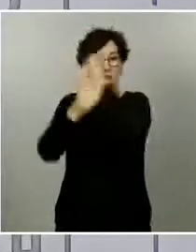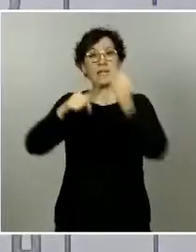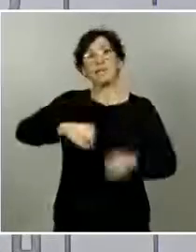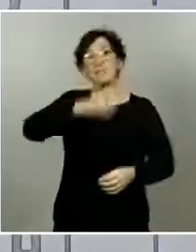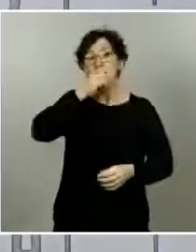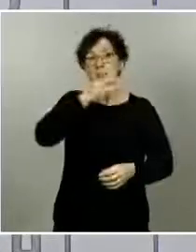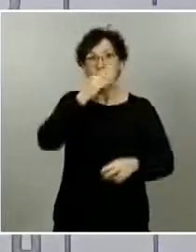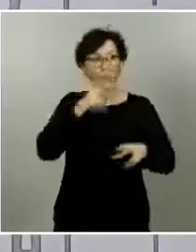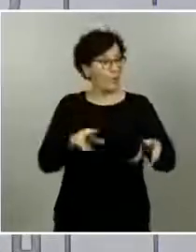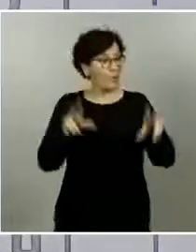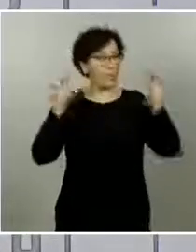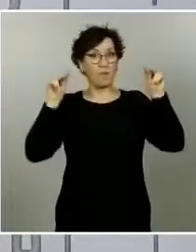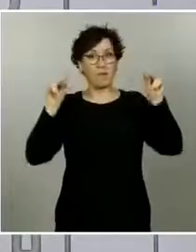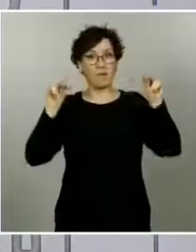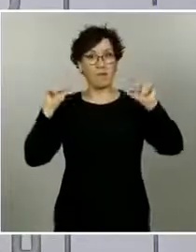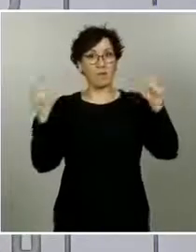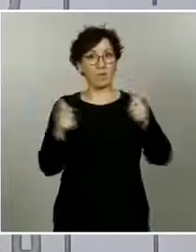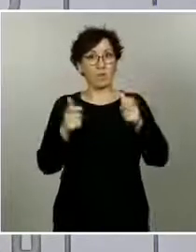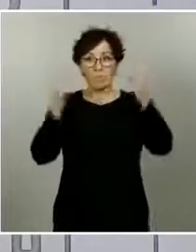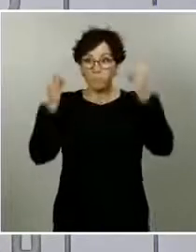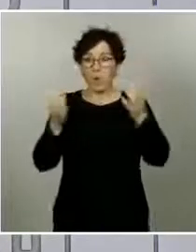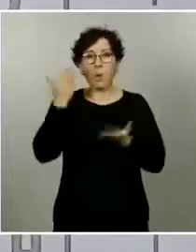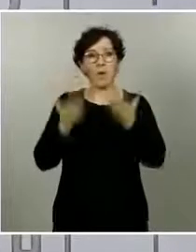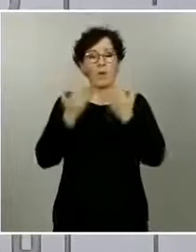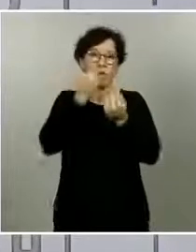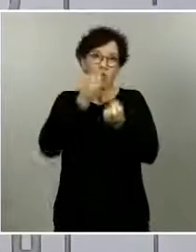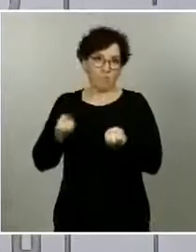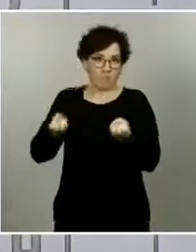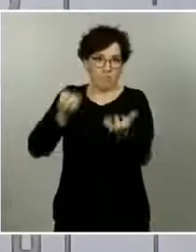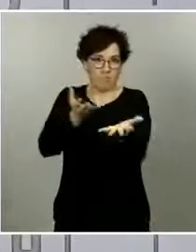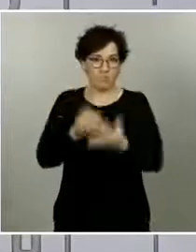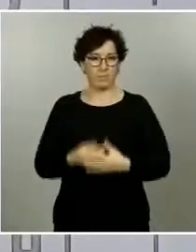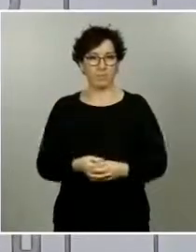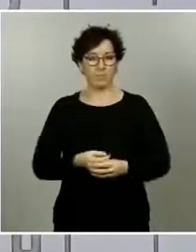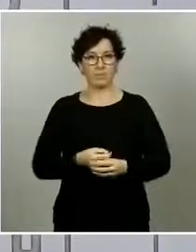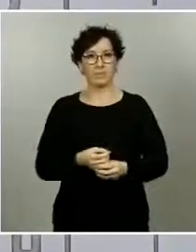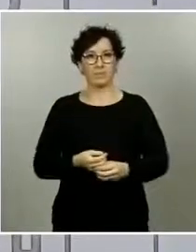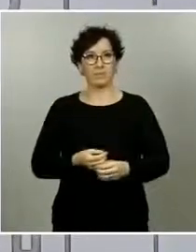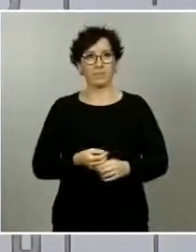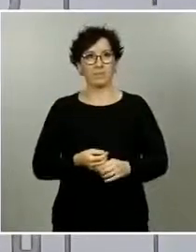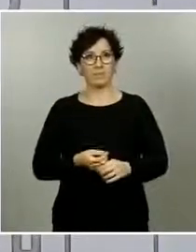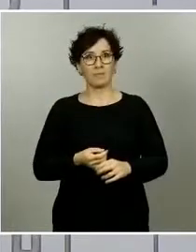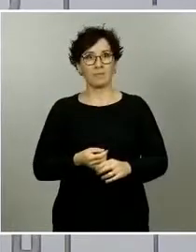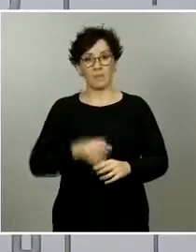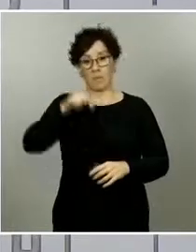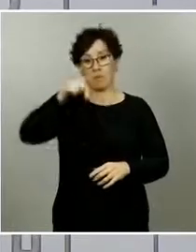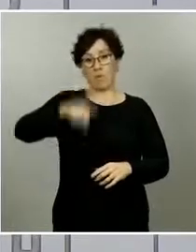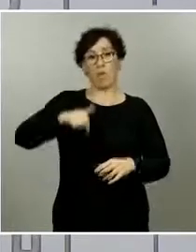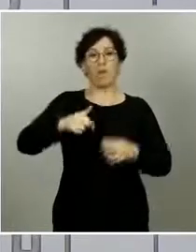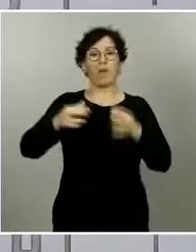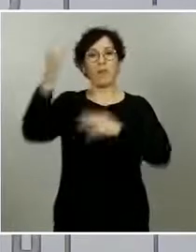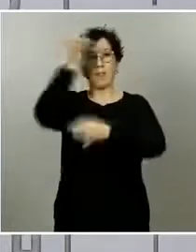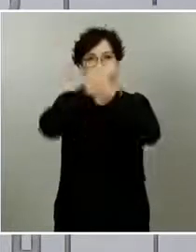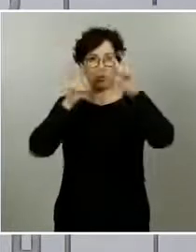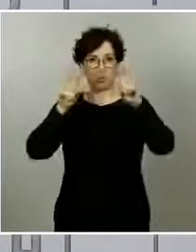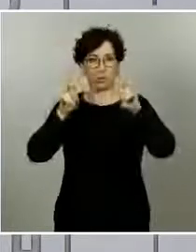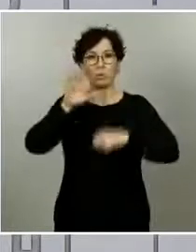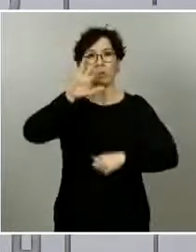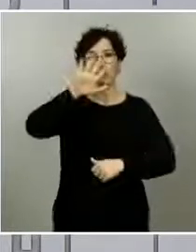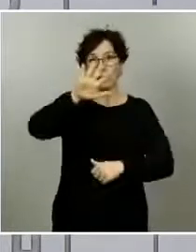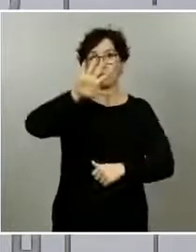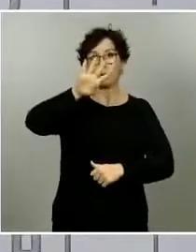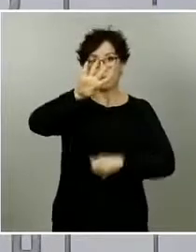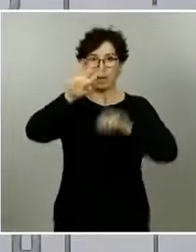tránsito de una fase a otra. Y esta tarde se dará la información de esa área una vez terminada esa valoración. A día de hoy,